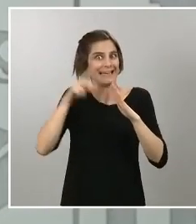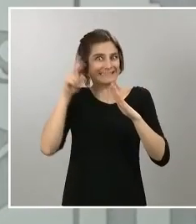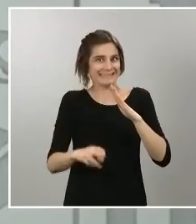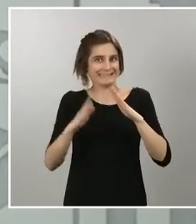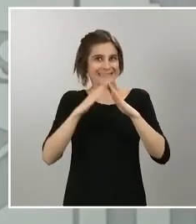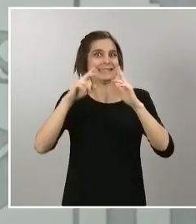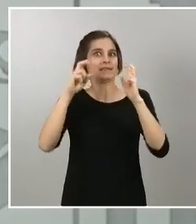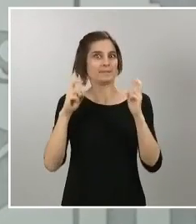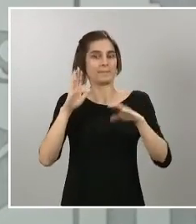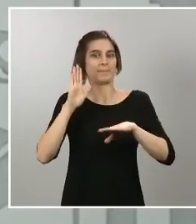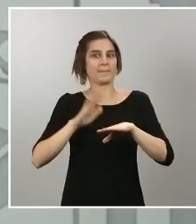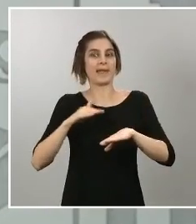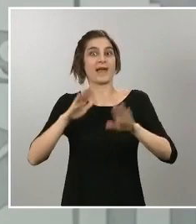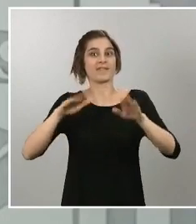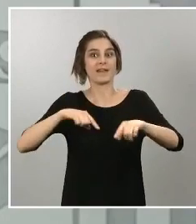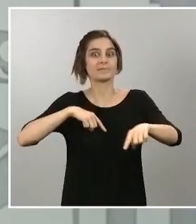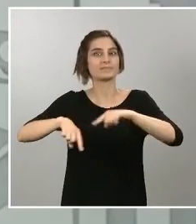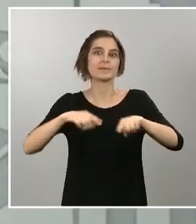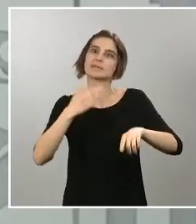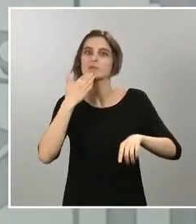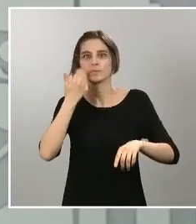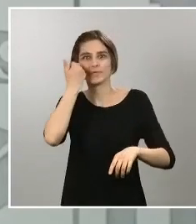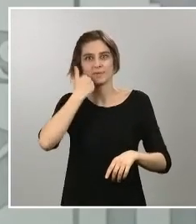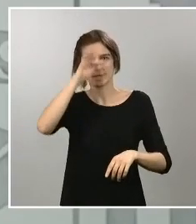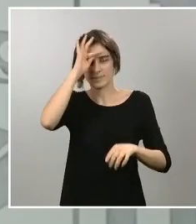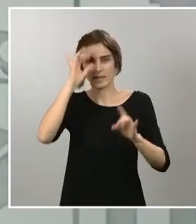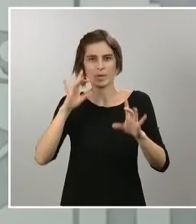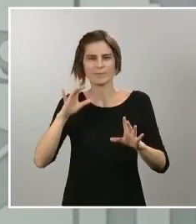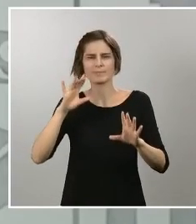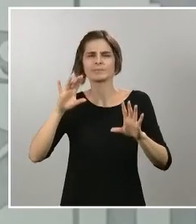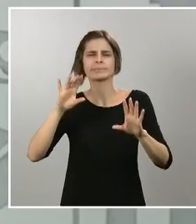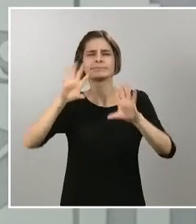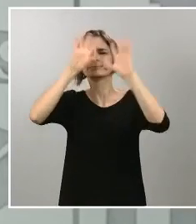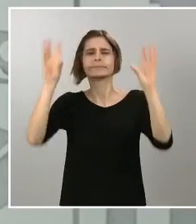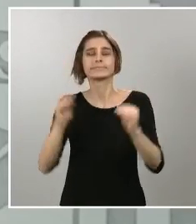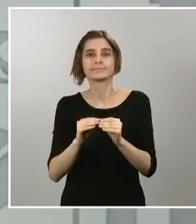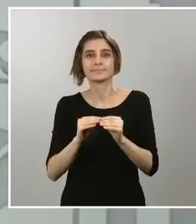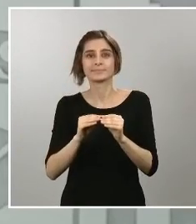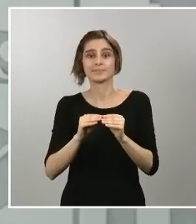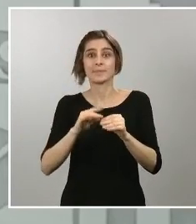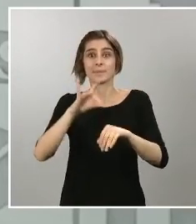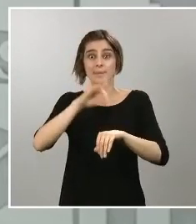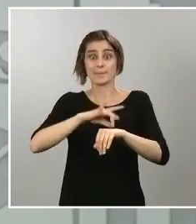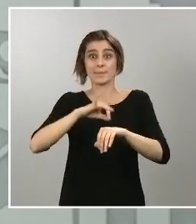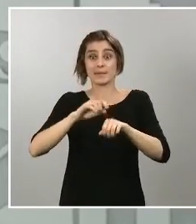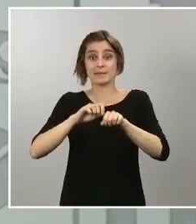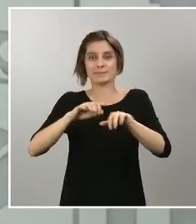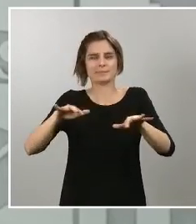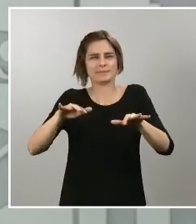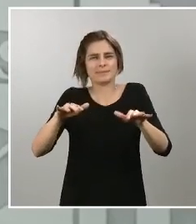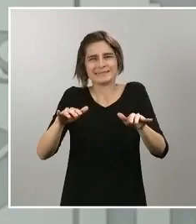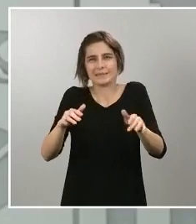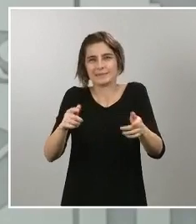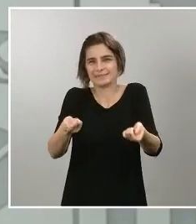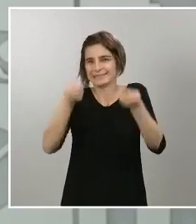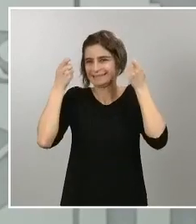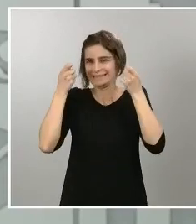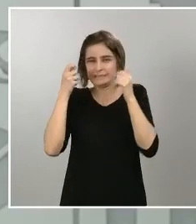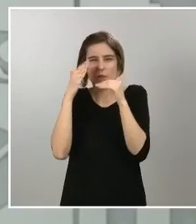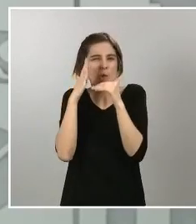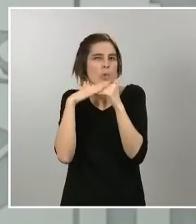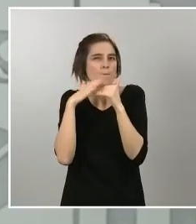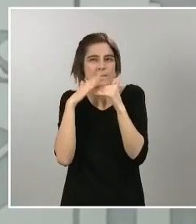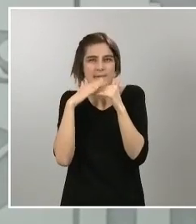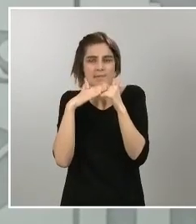de transmisión del virus se reduzca a niveles mínimos y que, por tanto, podamos proteger, insisto, a las personas más